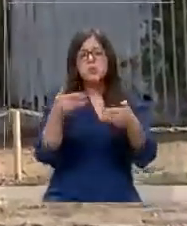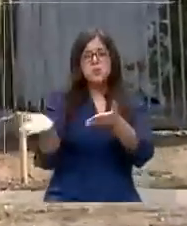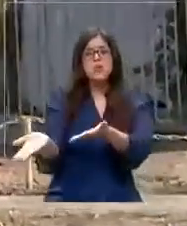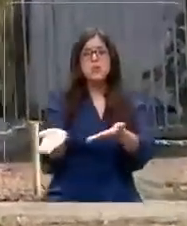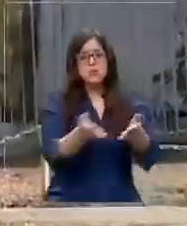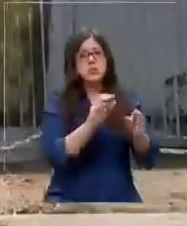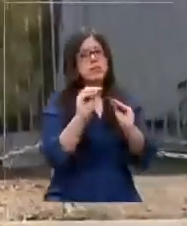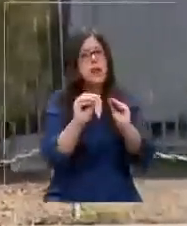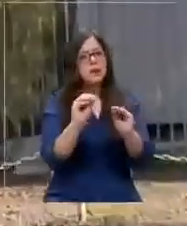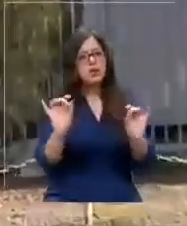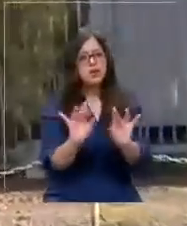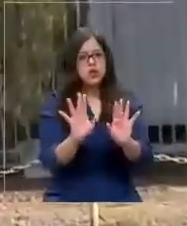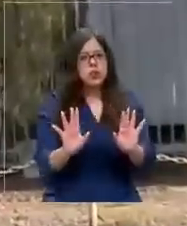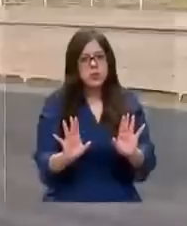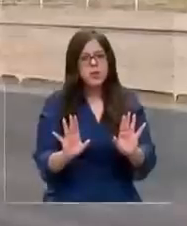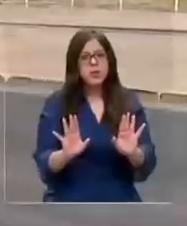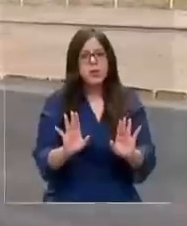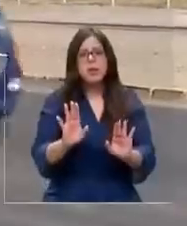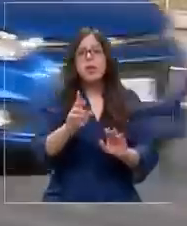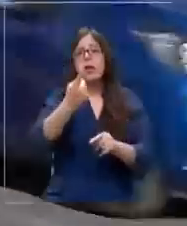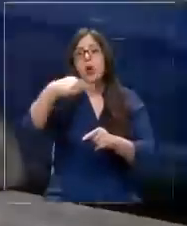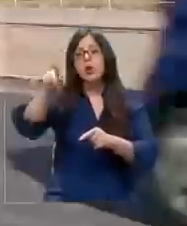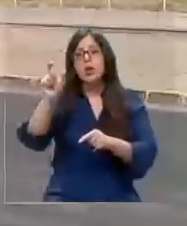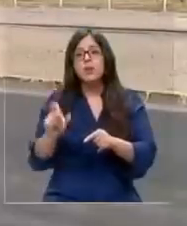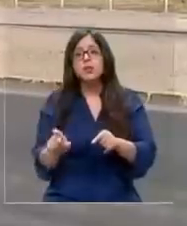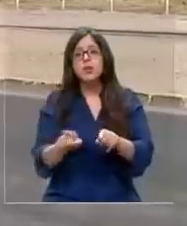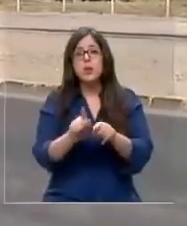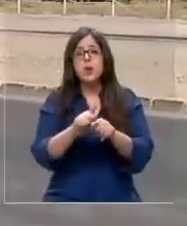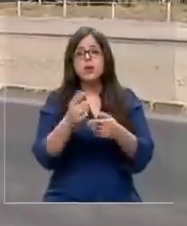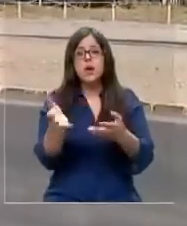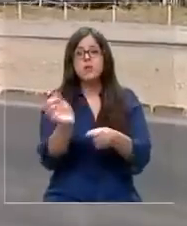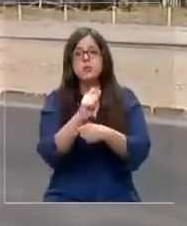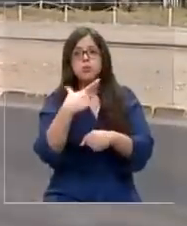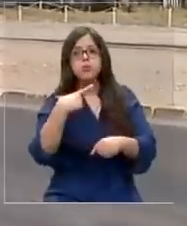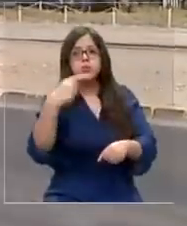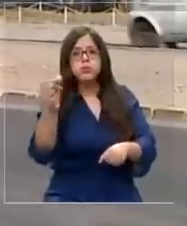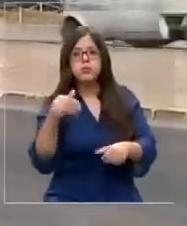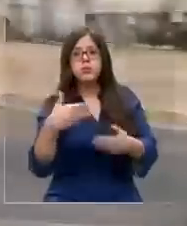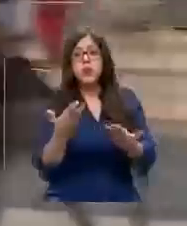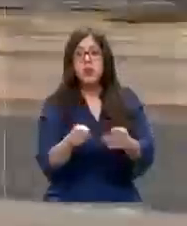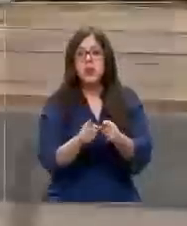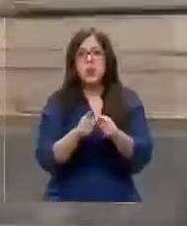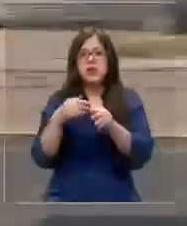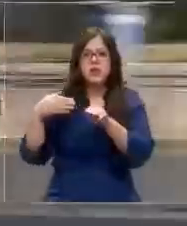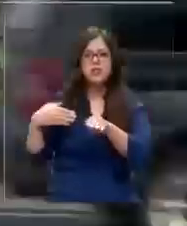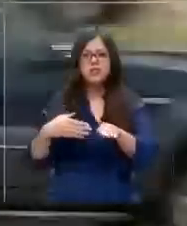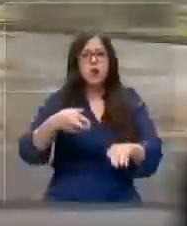con una advertencia. No hacía otro conductor que se dio a la fuga, aunque no le duró mucho.